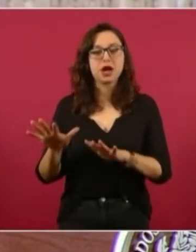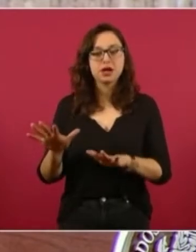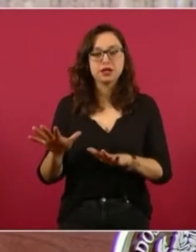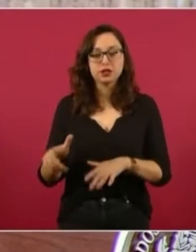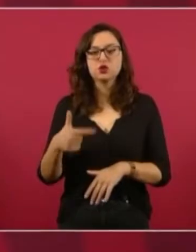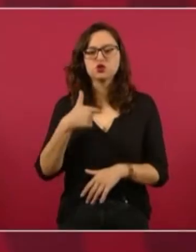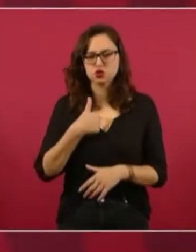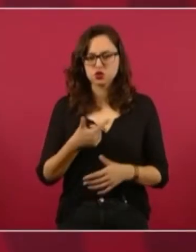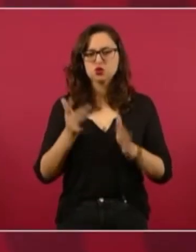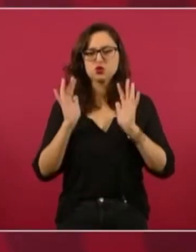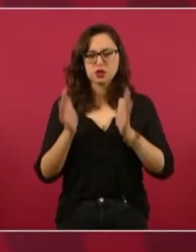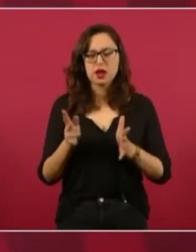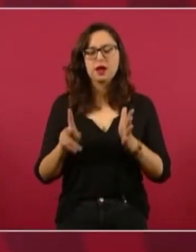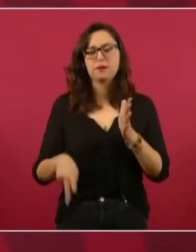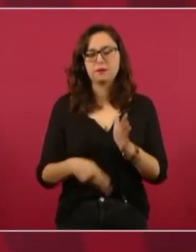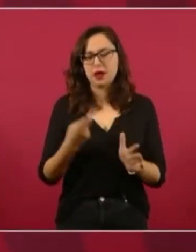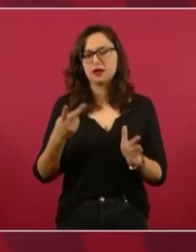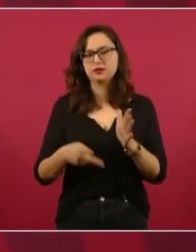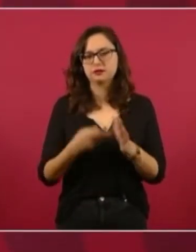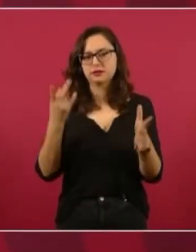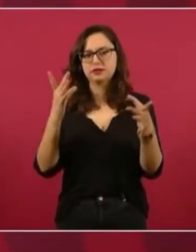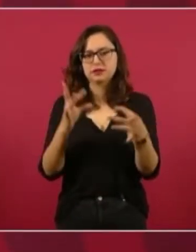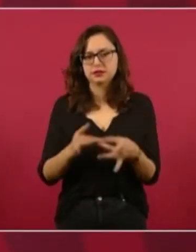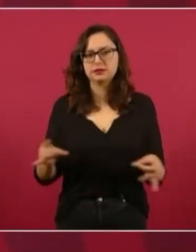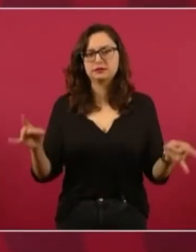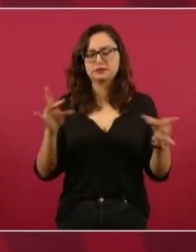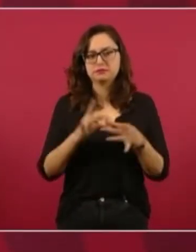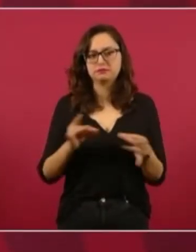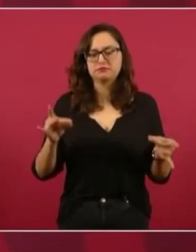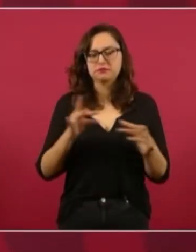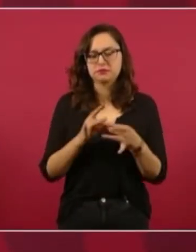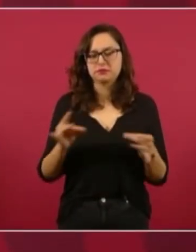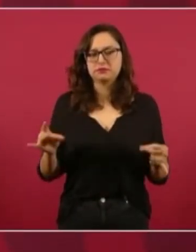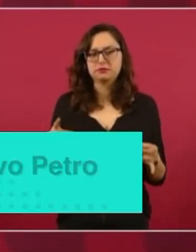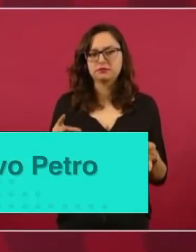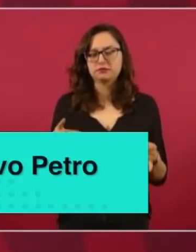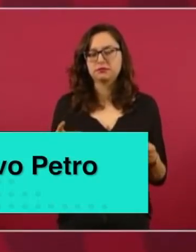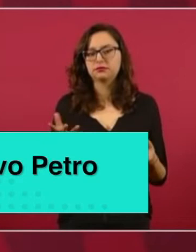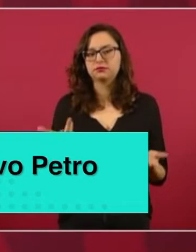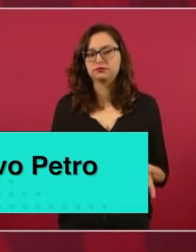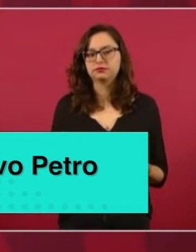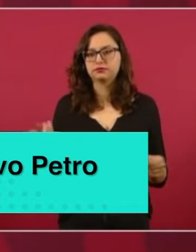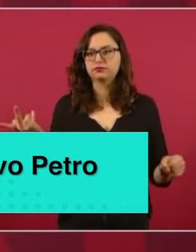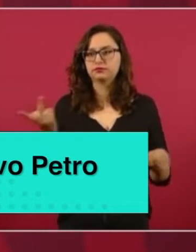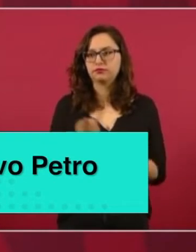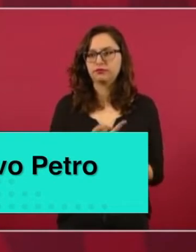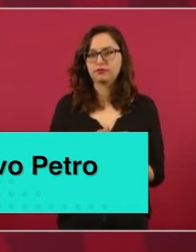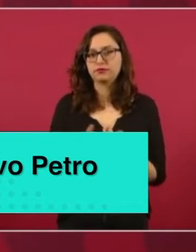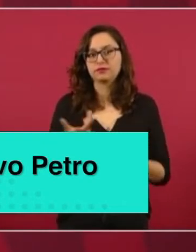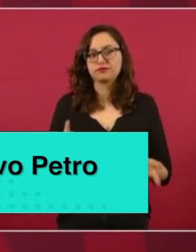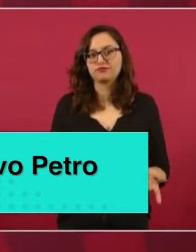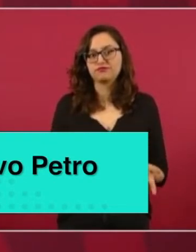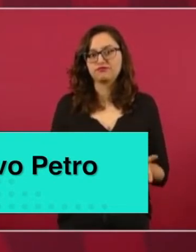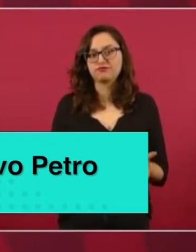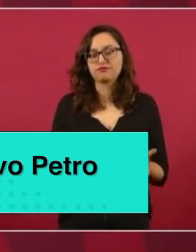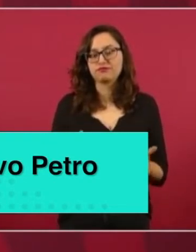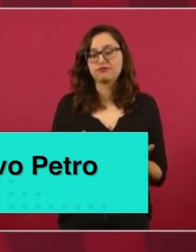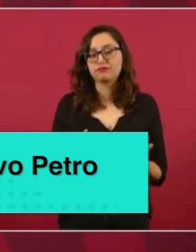ocasiones de lo que ha significado el conservadurismo